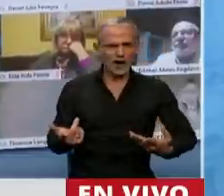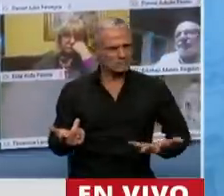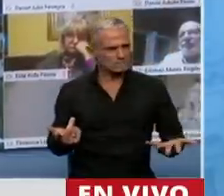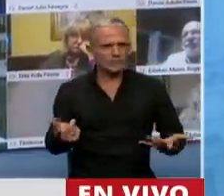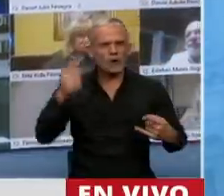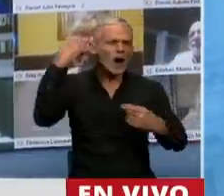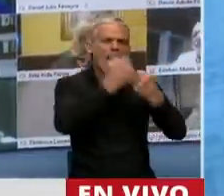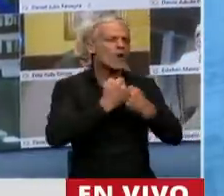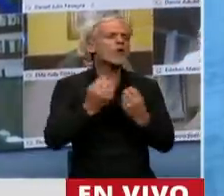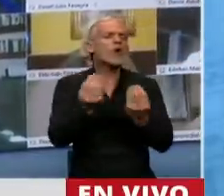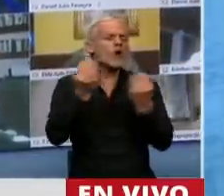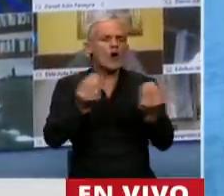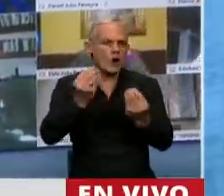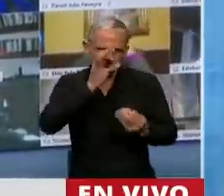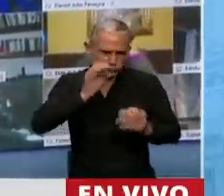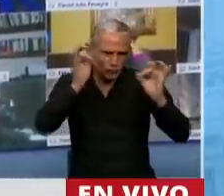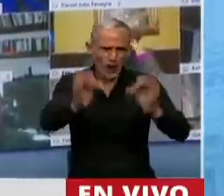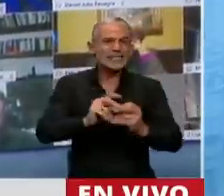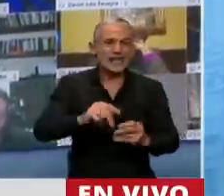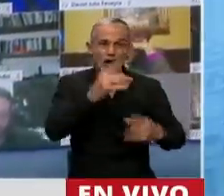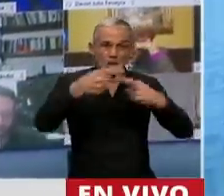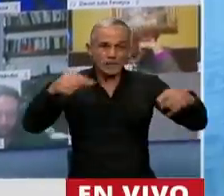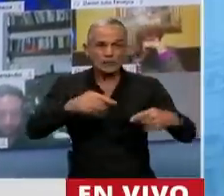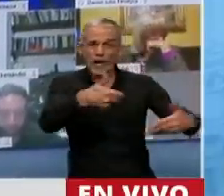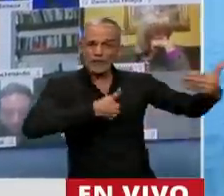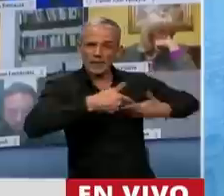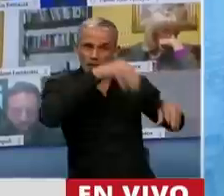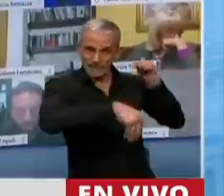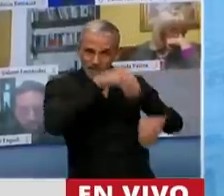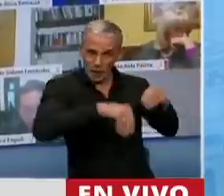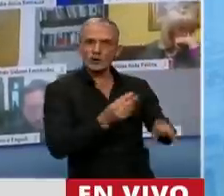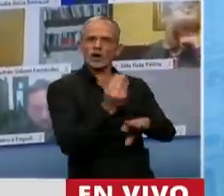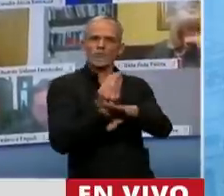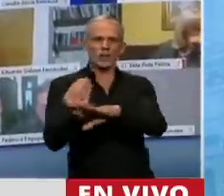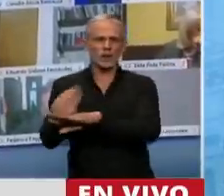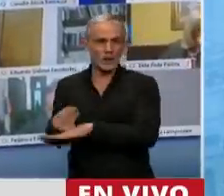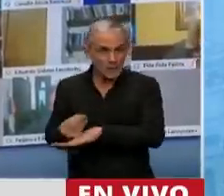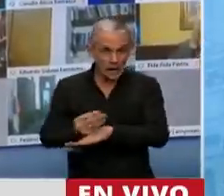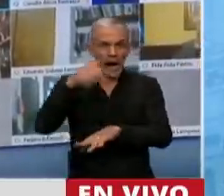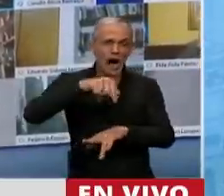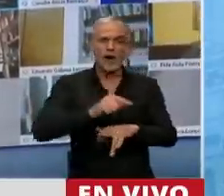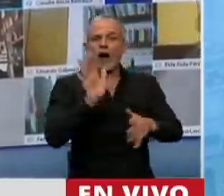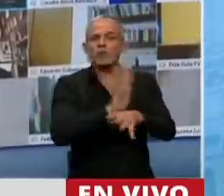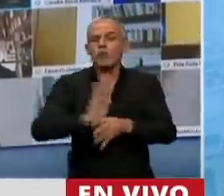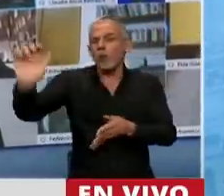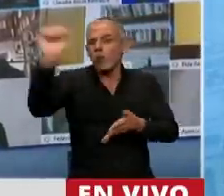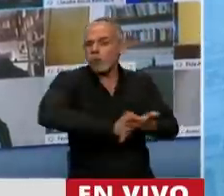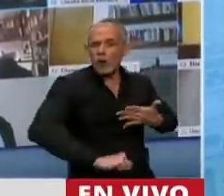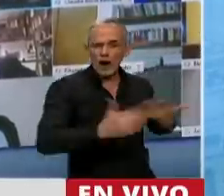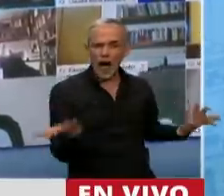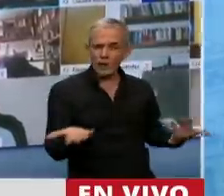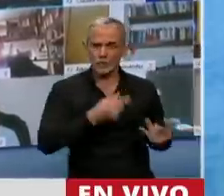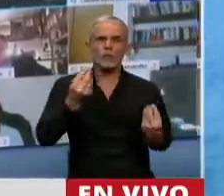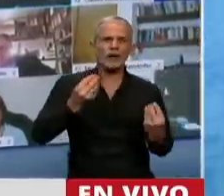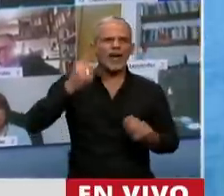consenso puede haber si quienes nos han pedido que los representáramos acá están borrados de las decisiones